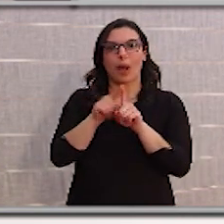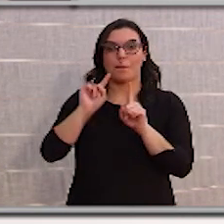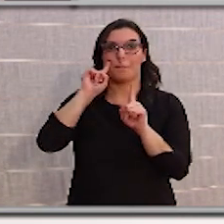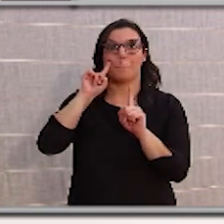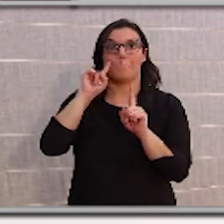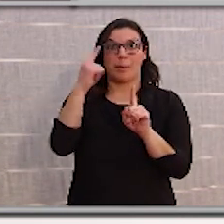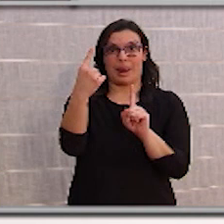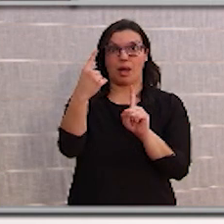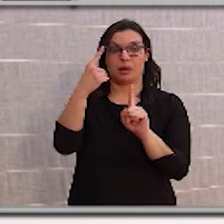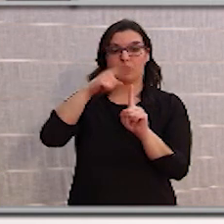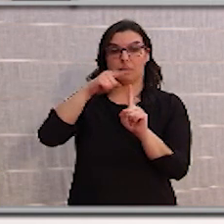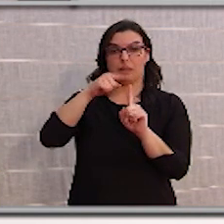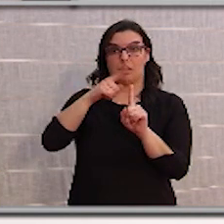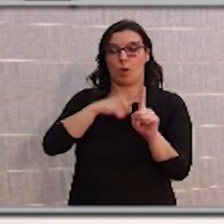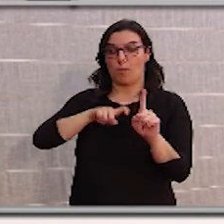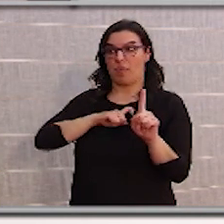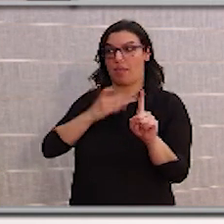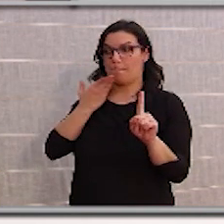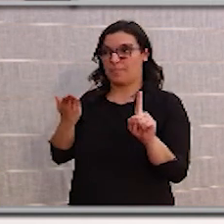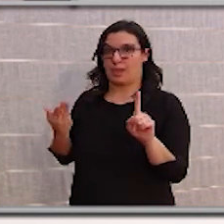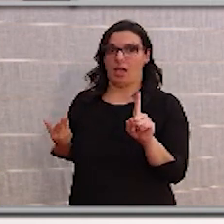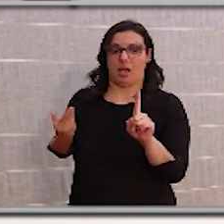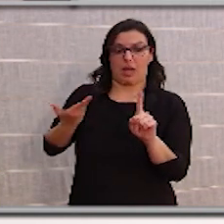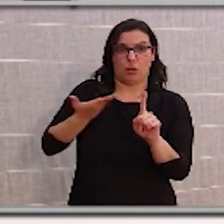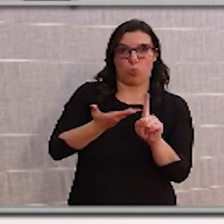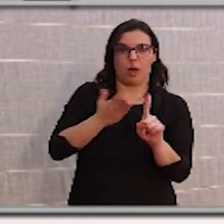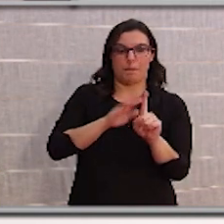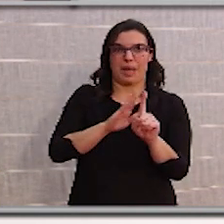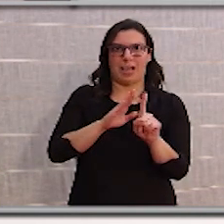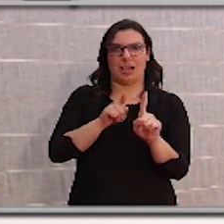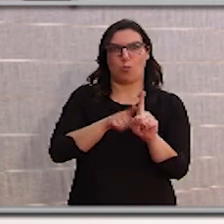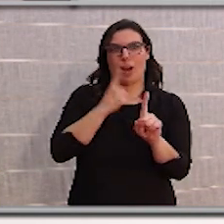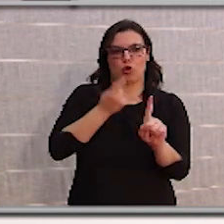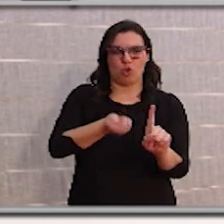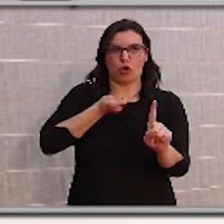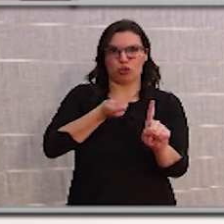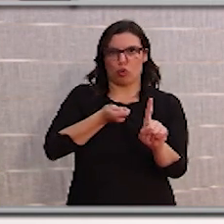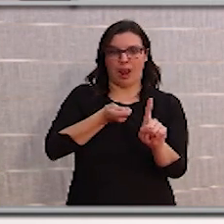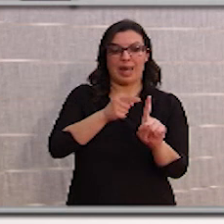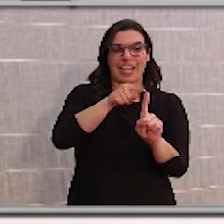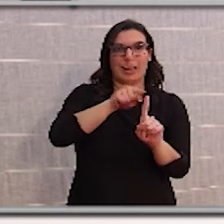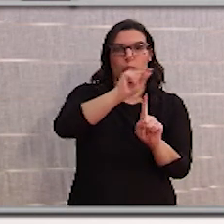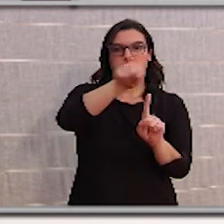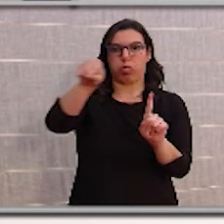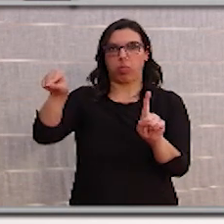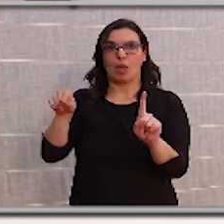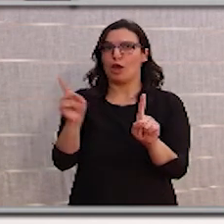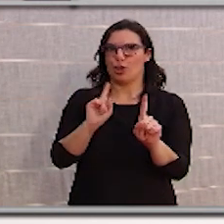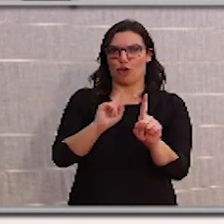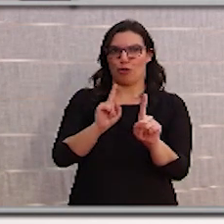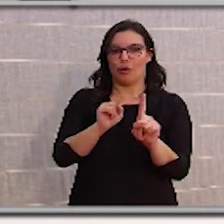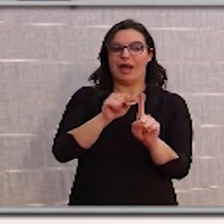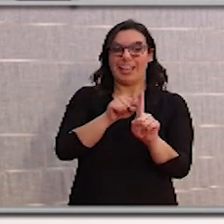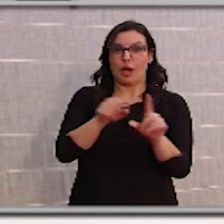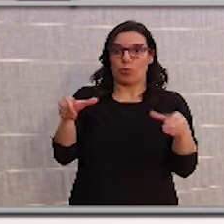la que pedimos el auxilio policial para tenerle inmovilizado y aislado. Los inicios de la mayor parte de los casos tuvieron lugar en un